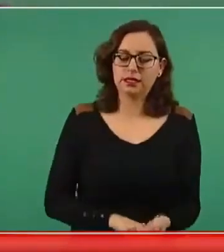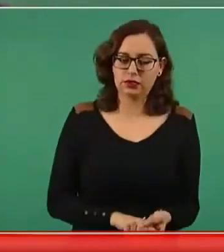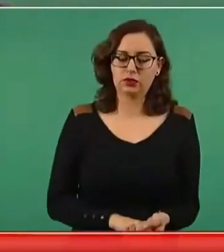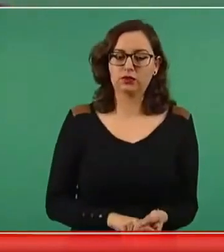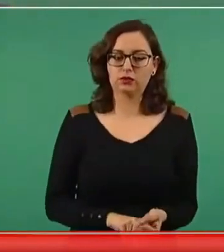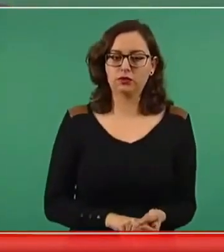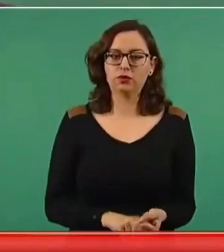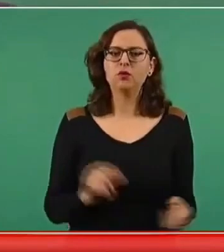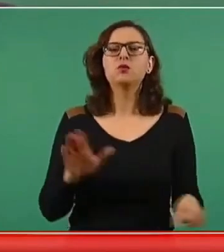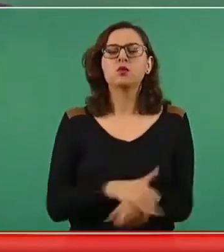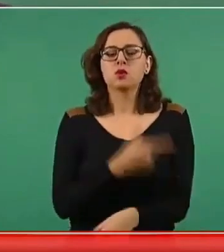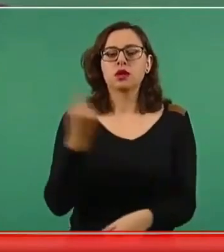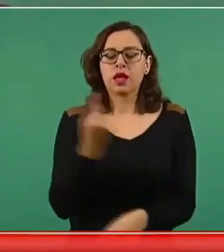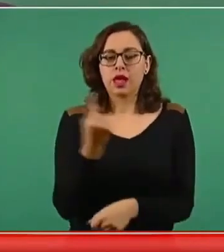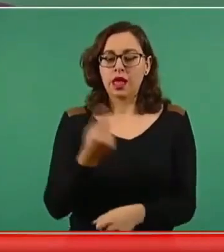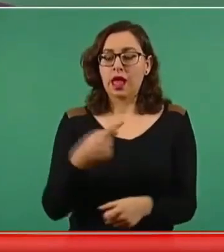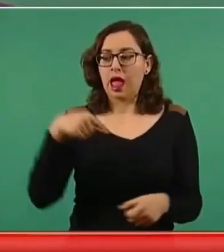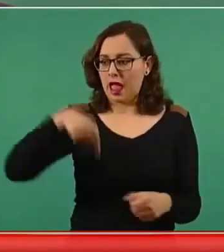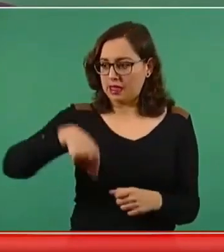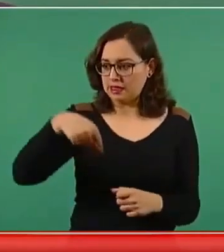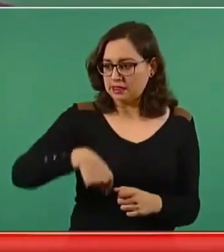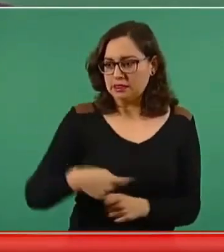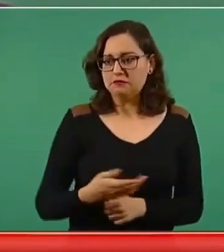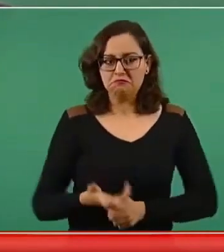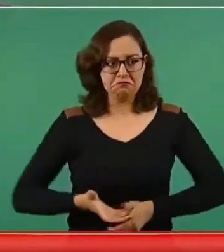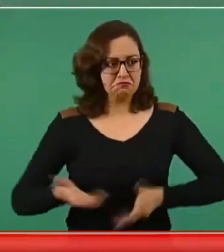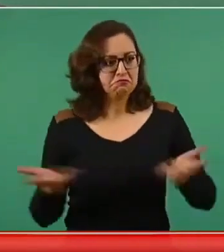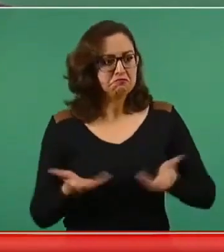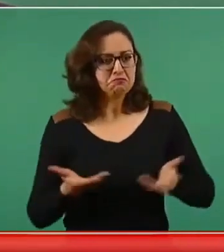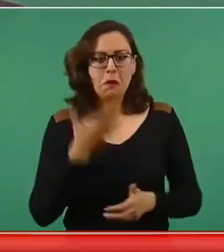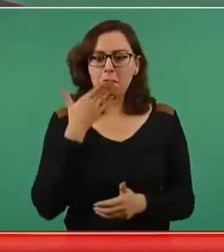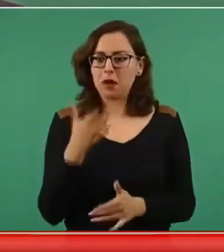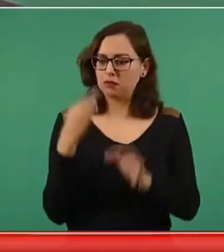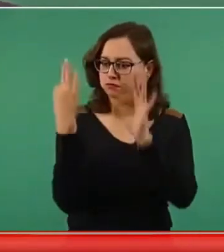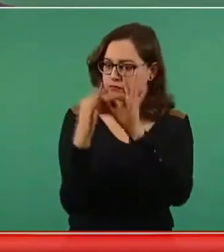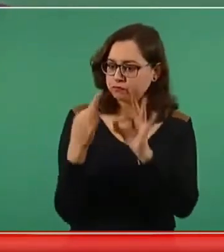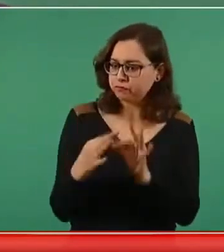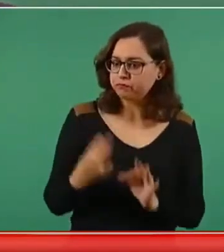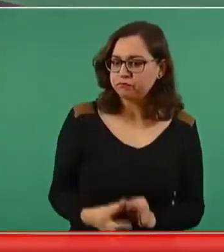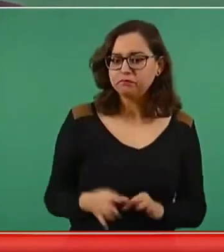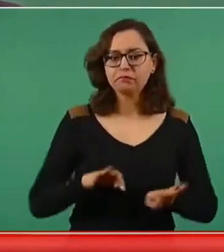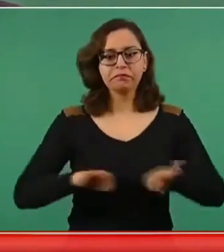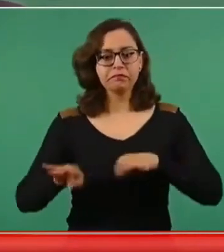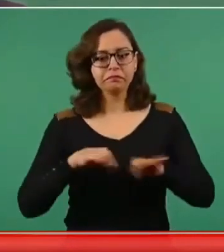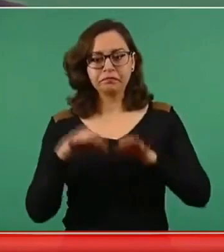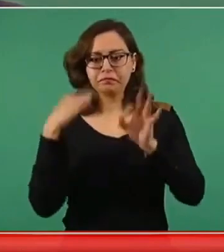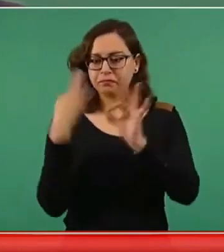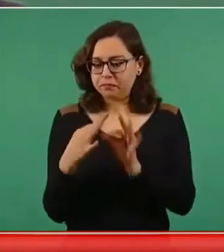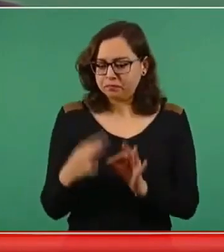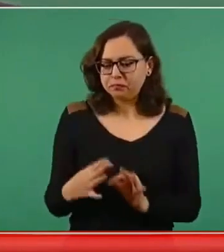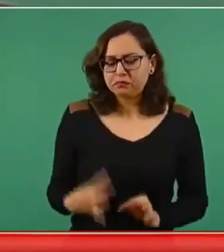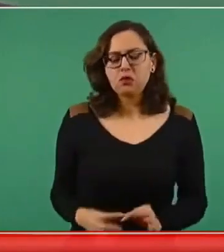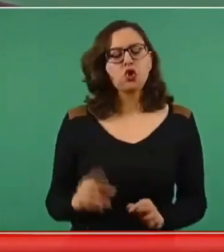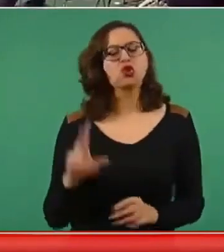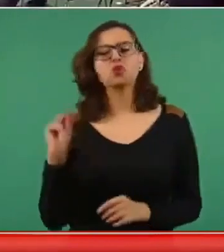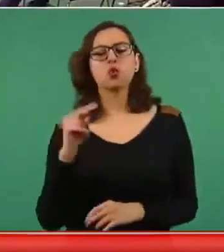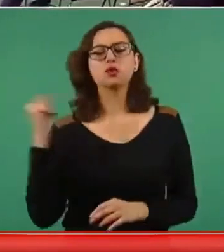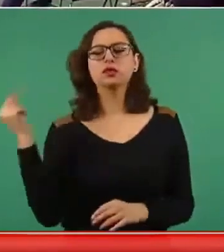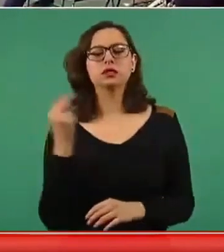Si hacemos bien las cosas en México, no hace falta estar viajando mucho